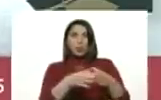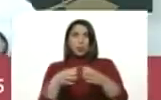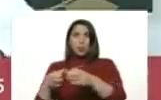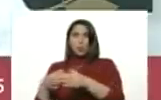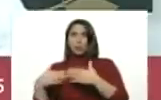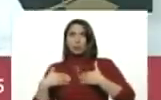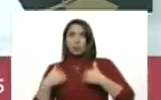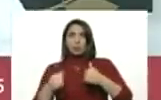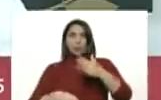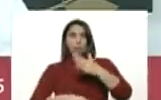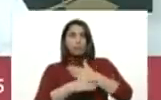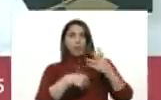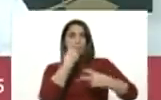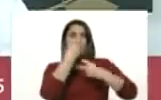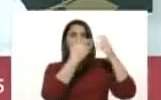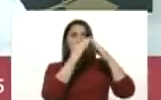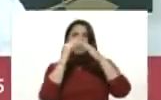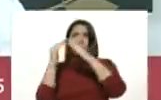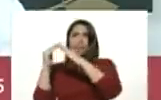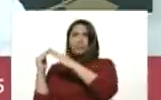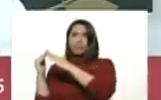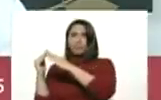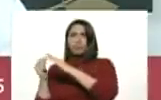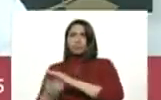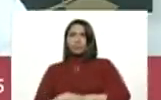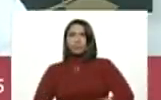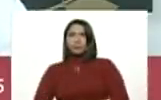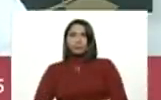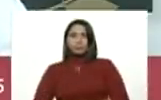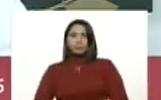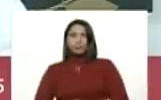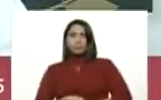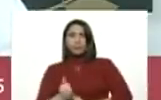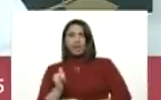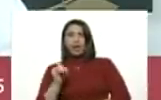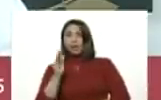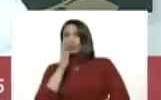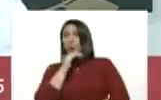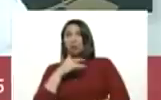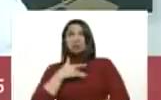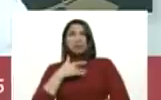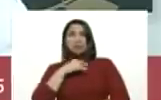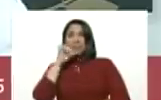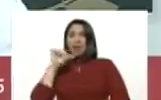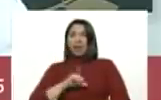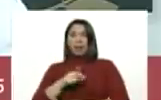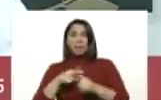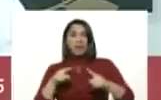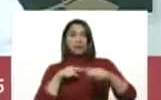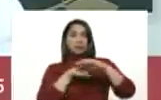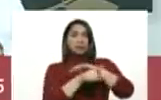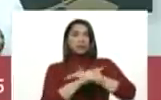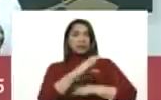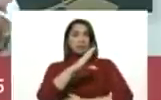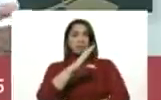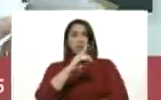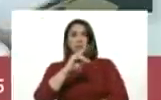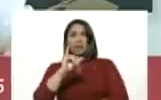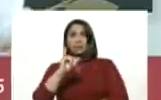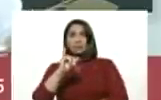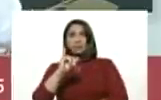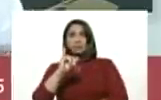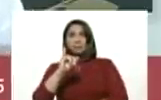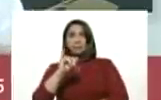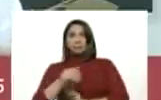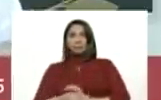salud que van a las visitas casa por casa. Se encuentra asintomática. Está ingresada en el centro de diagnóstico integral.